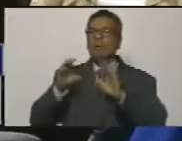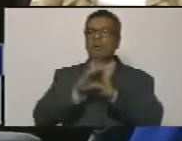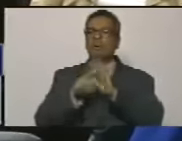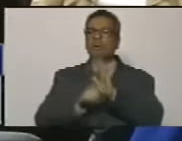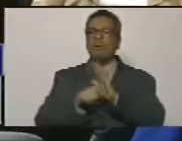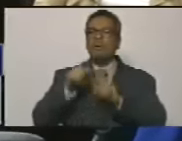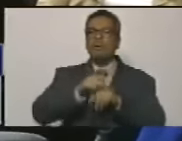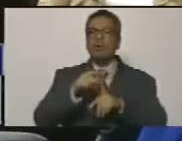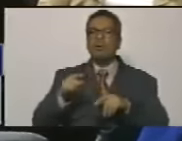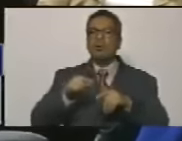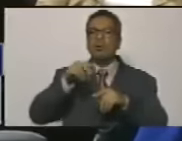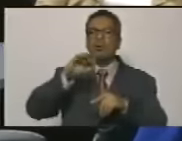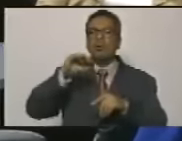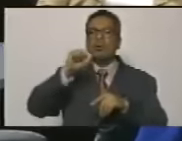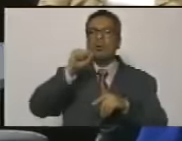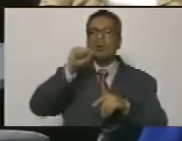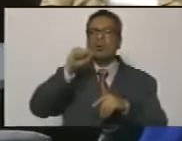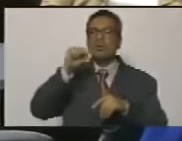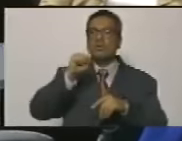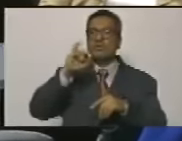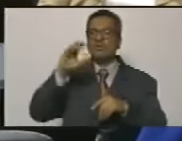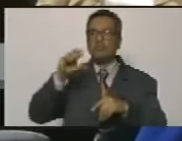de Israel y estaban